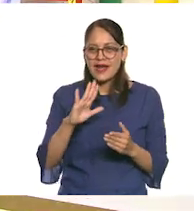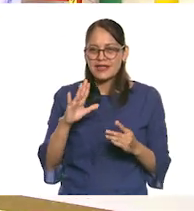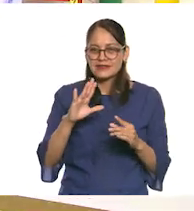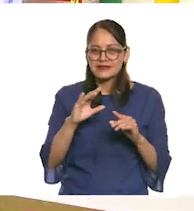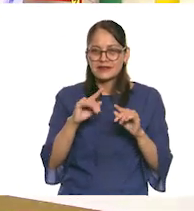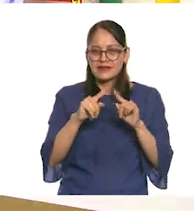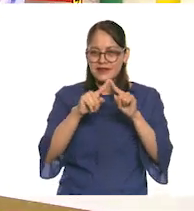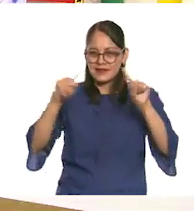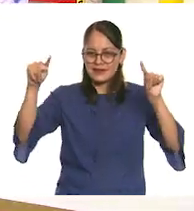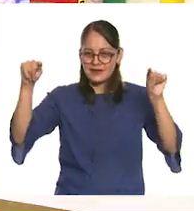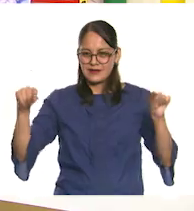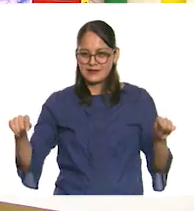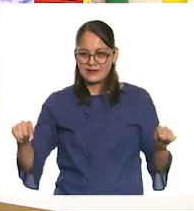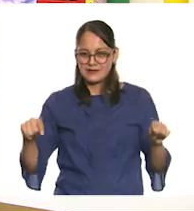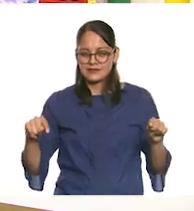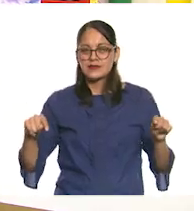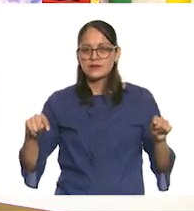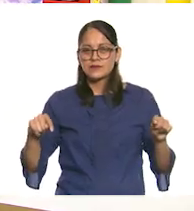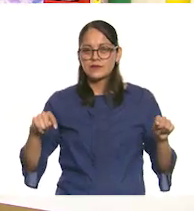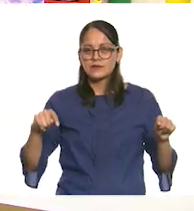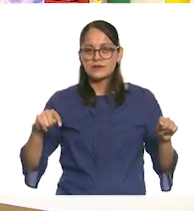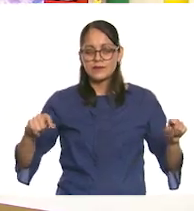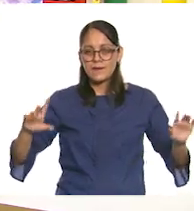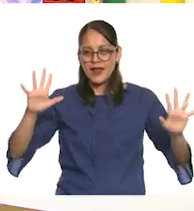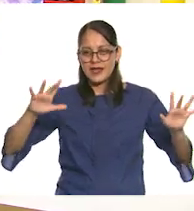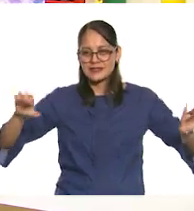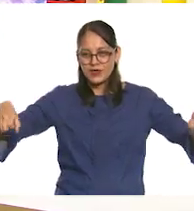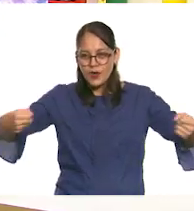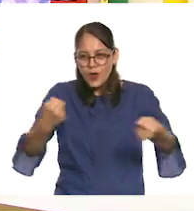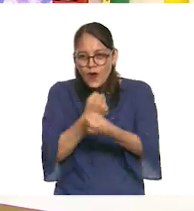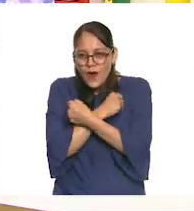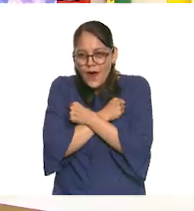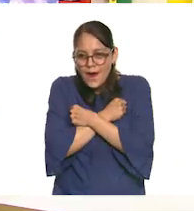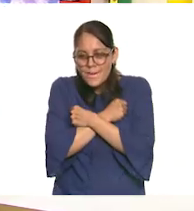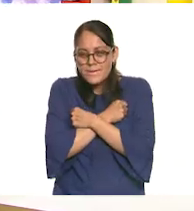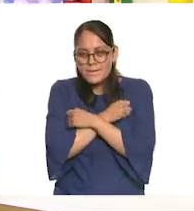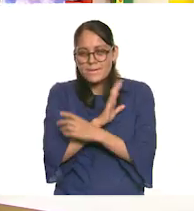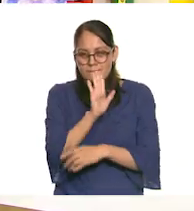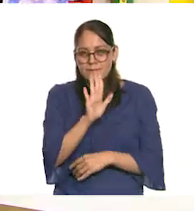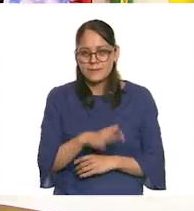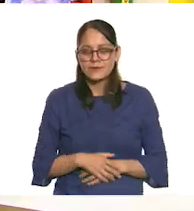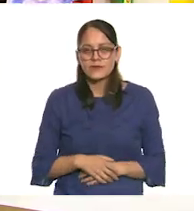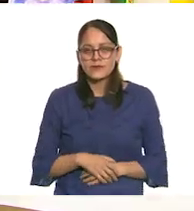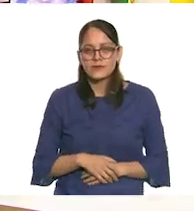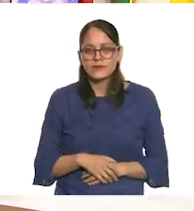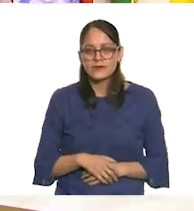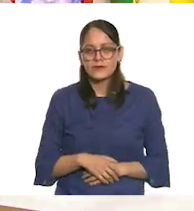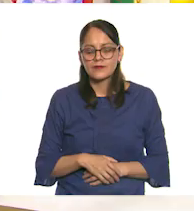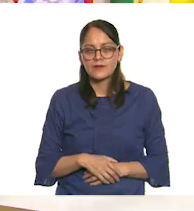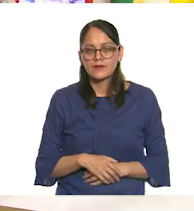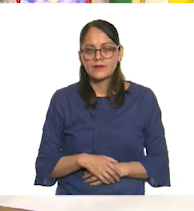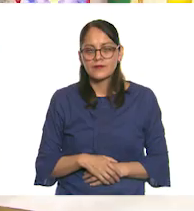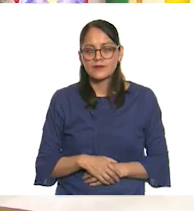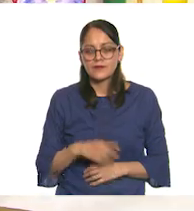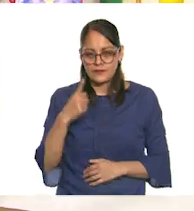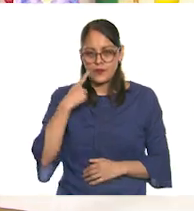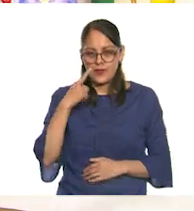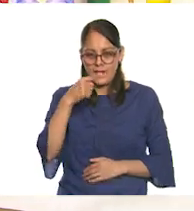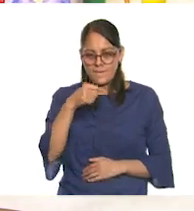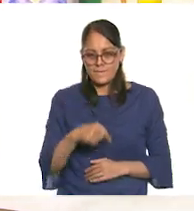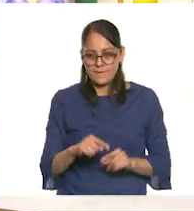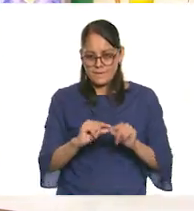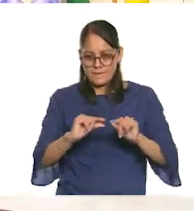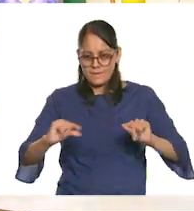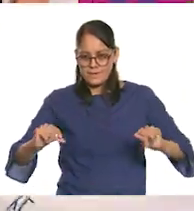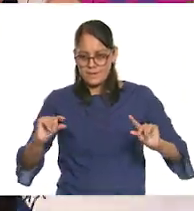rectángulo para que... Que simbolice un abrazo. Me parece muy rodeando todo el árbol. Vamos a ir. Voy a pasarlo por acá abajito.